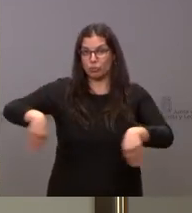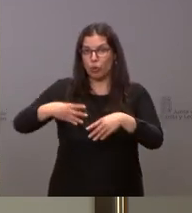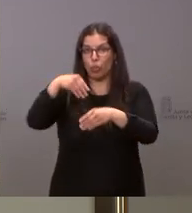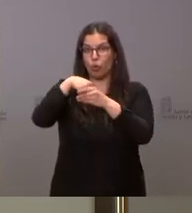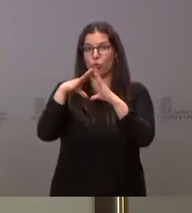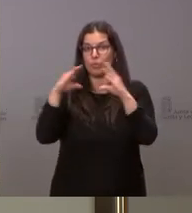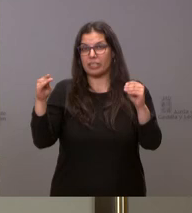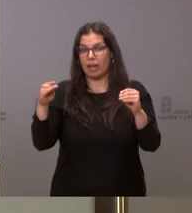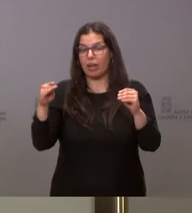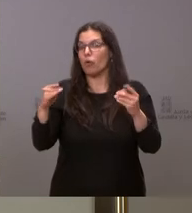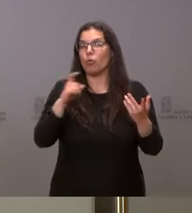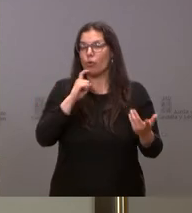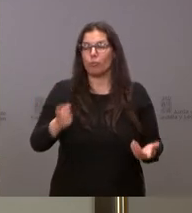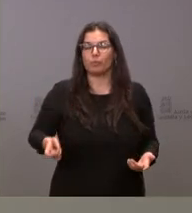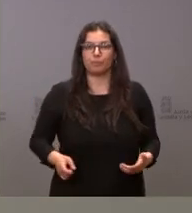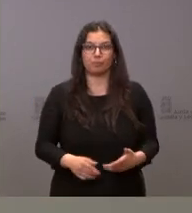universidades.